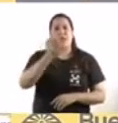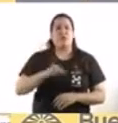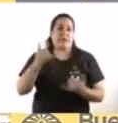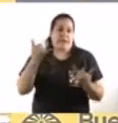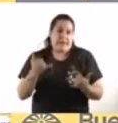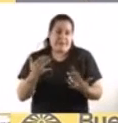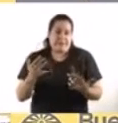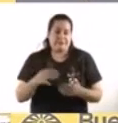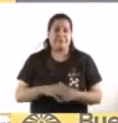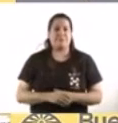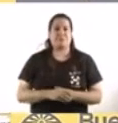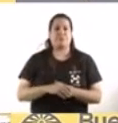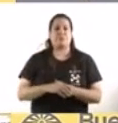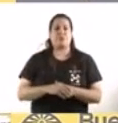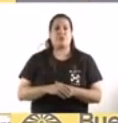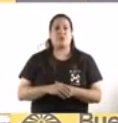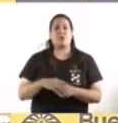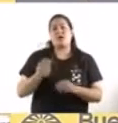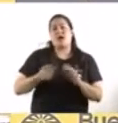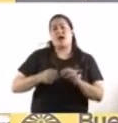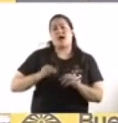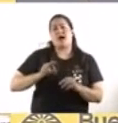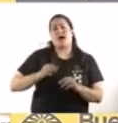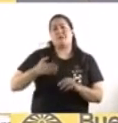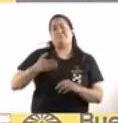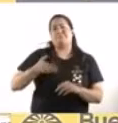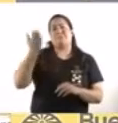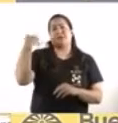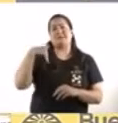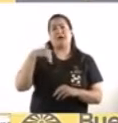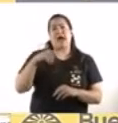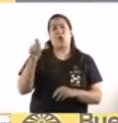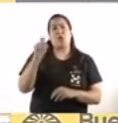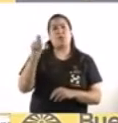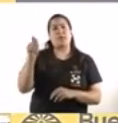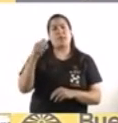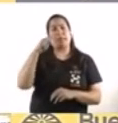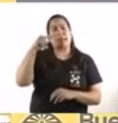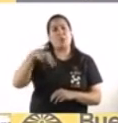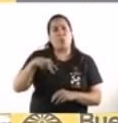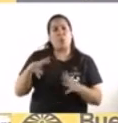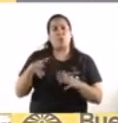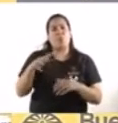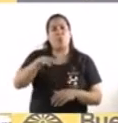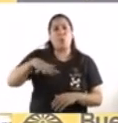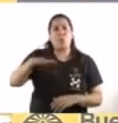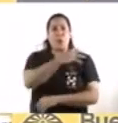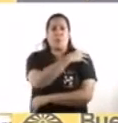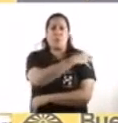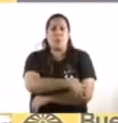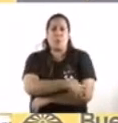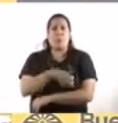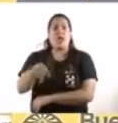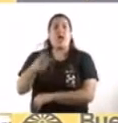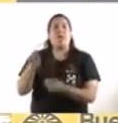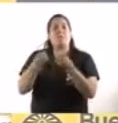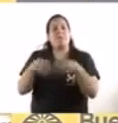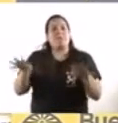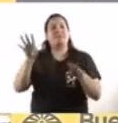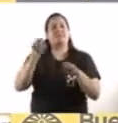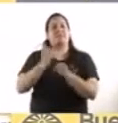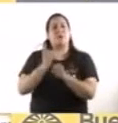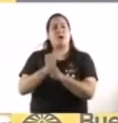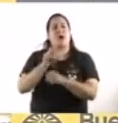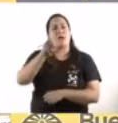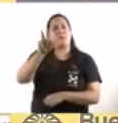Cuando tuvimos el primer brote fuerte, allá por el mes de junio, en los barrios vulnerables de la ciudad, desplegamos el plan detectar, fuimos a buscar el